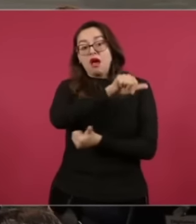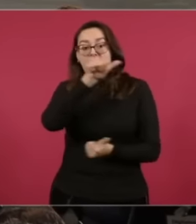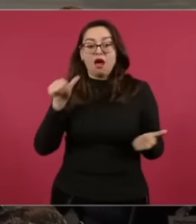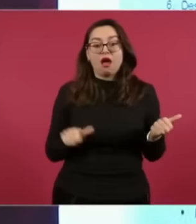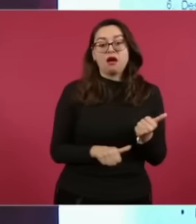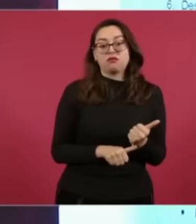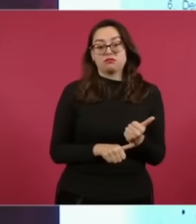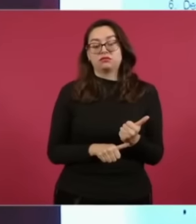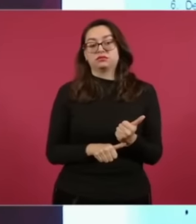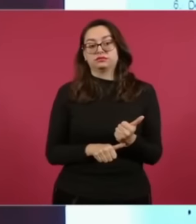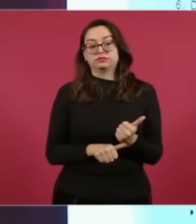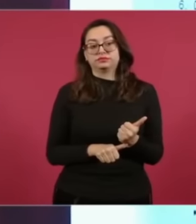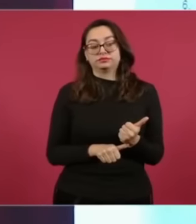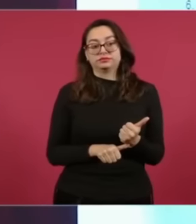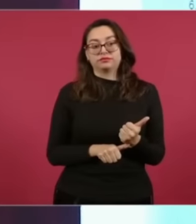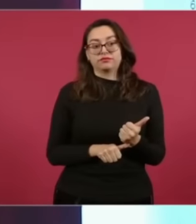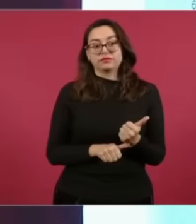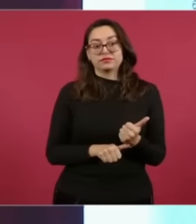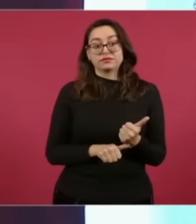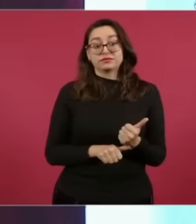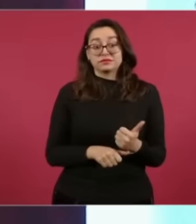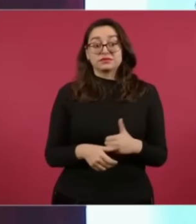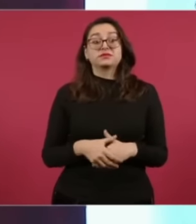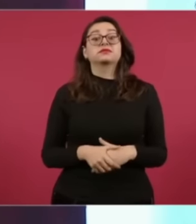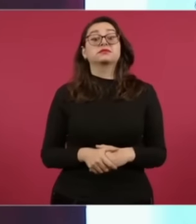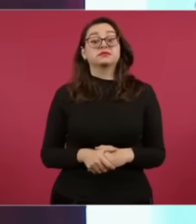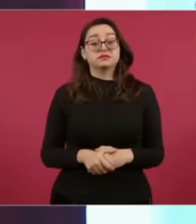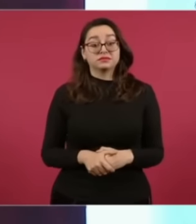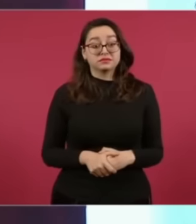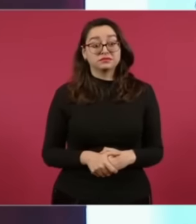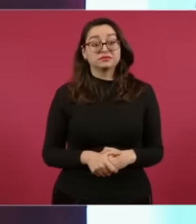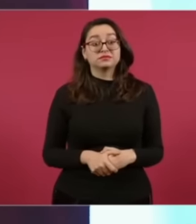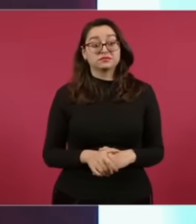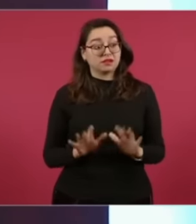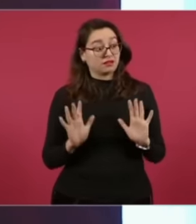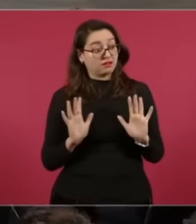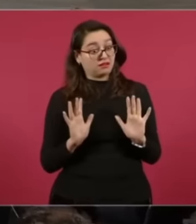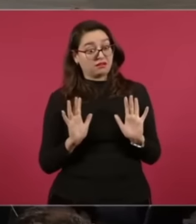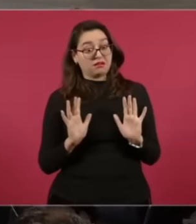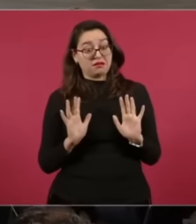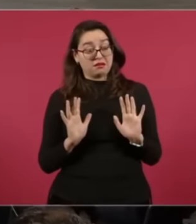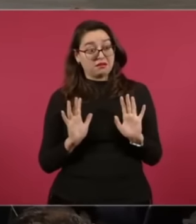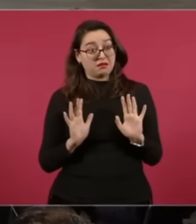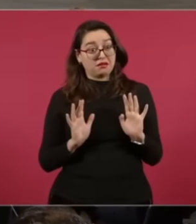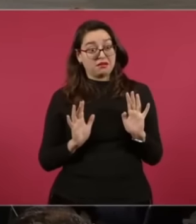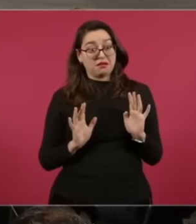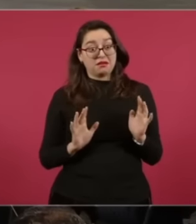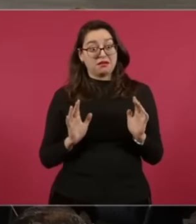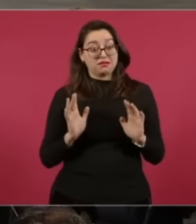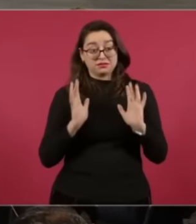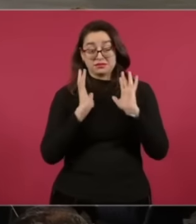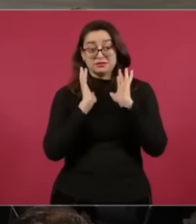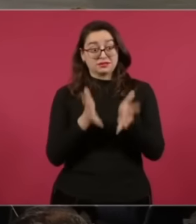Distritos Federales Ah También Ya Por Por Adelantado En